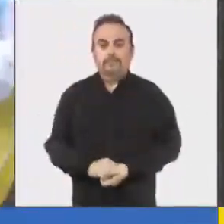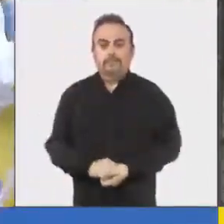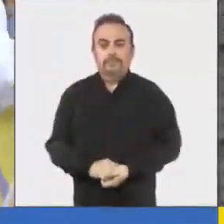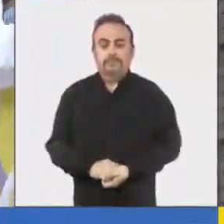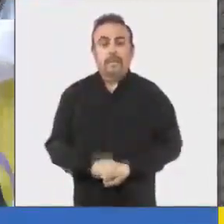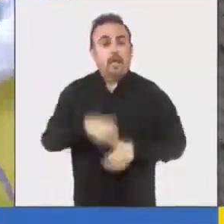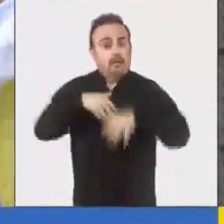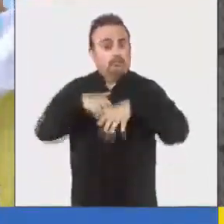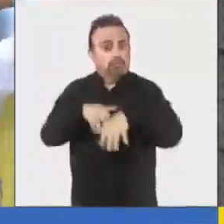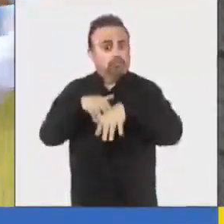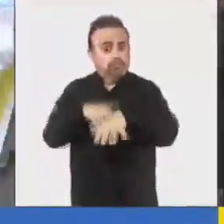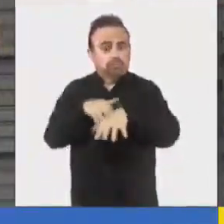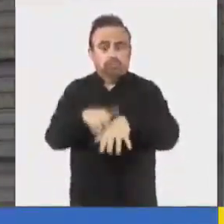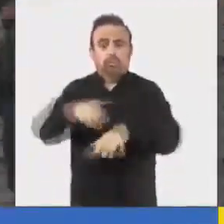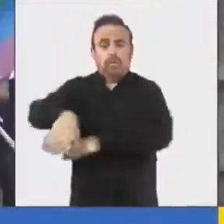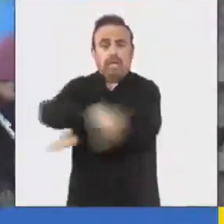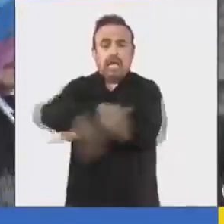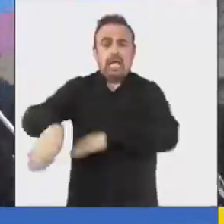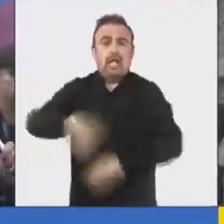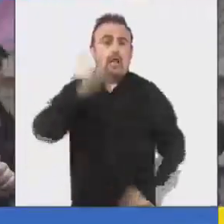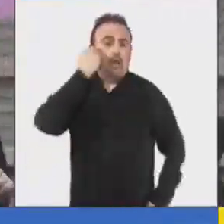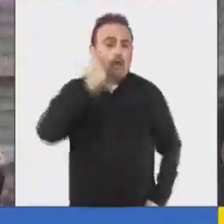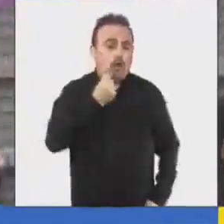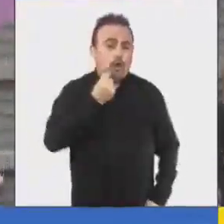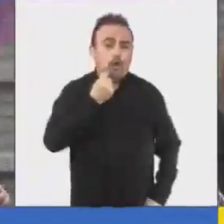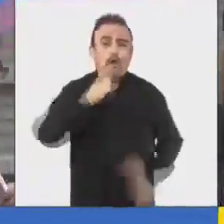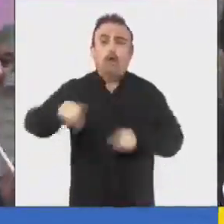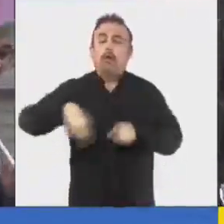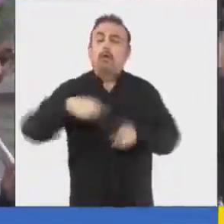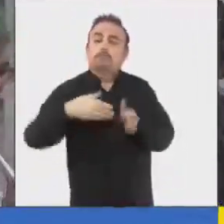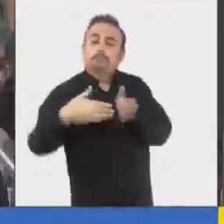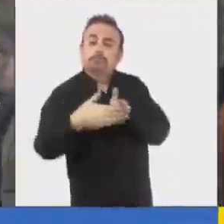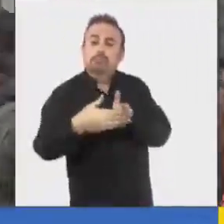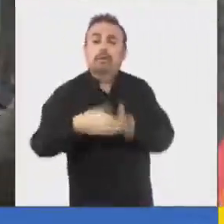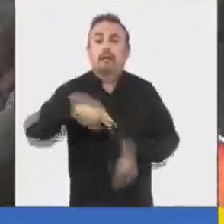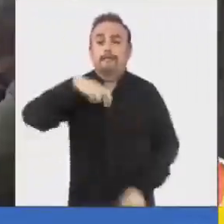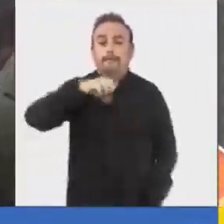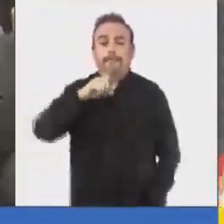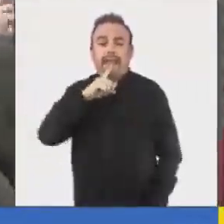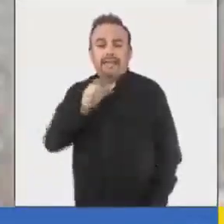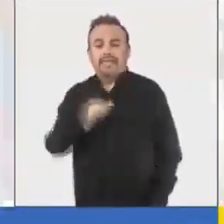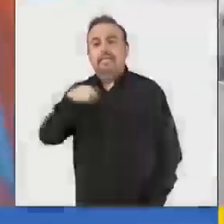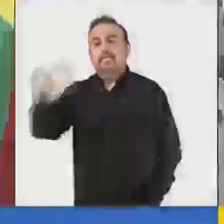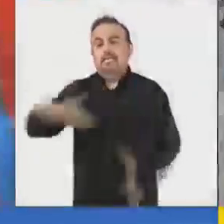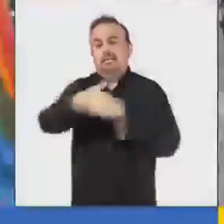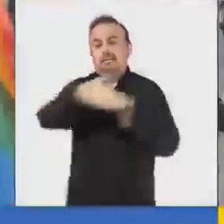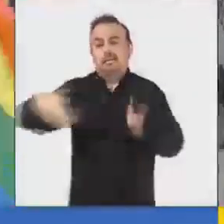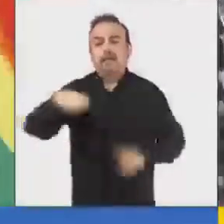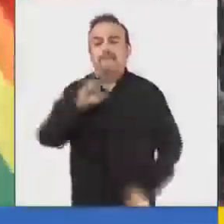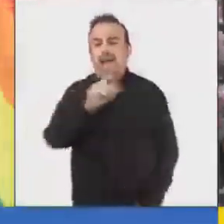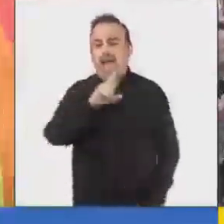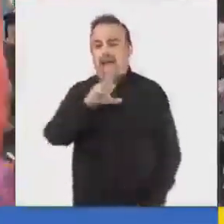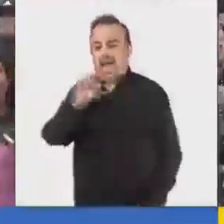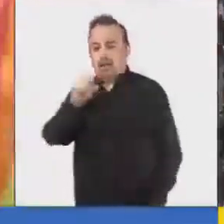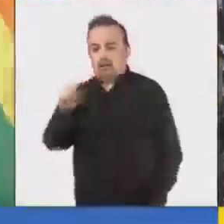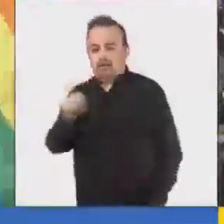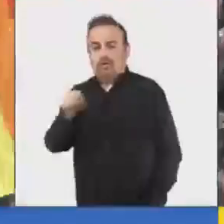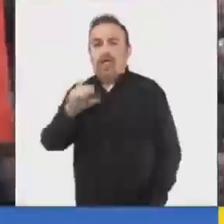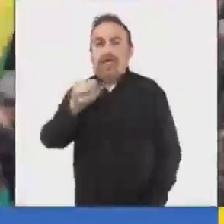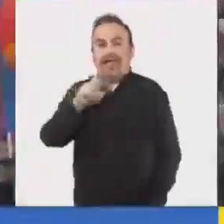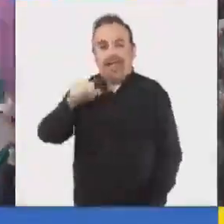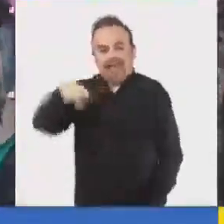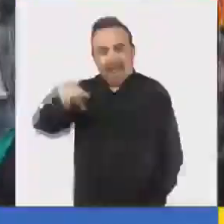La marcha se movió por calle O'Higgins hasta Pratt, para luego tomar Marro Sarana y llegar hasta la Plaza de Tribunales, donde